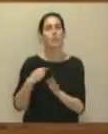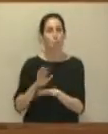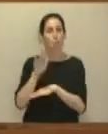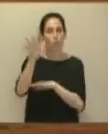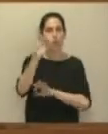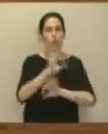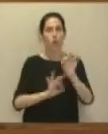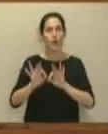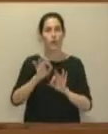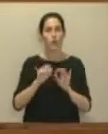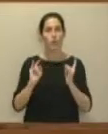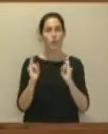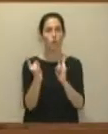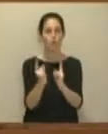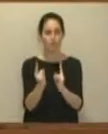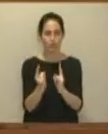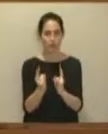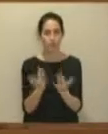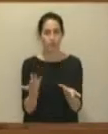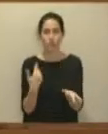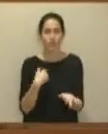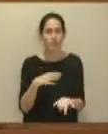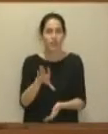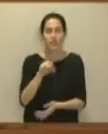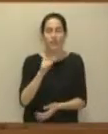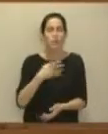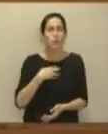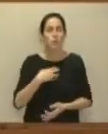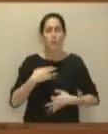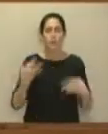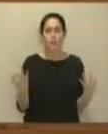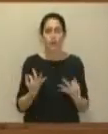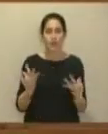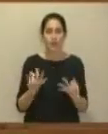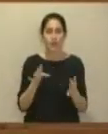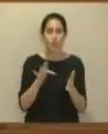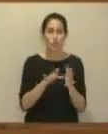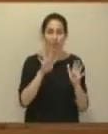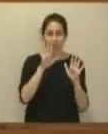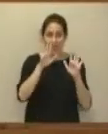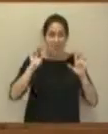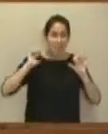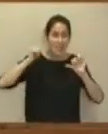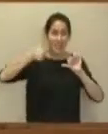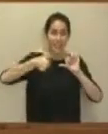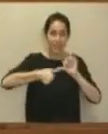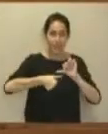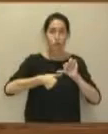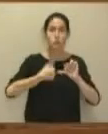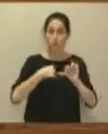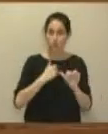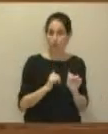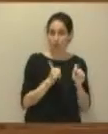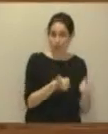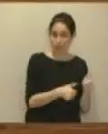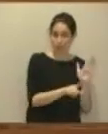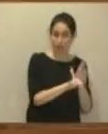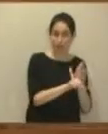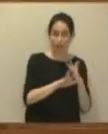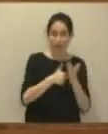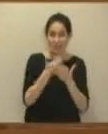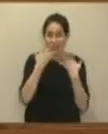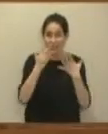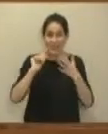ordenación forestal. No entendemos que, después de diez años, más de diez años después de su entrada en vigor, esta ley